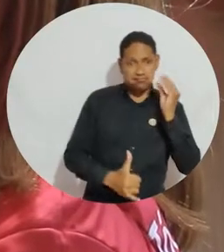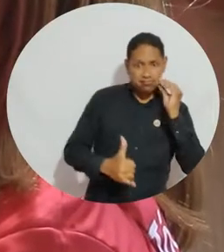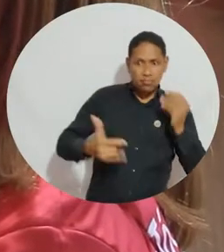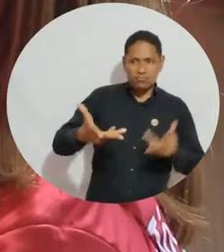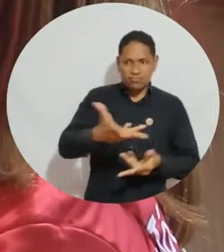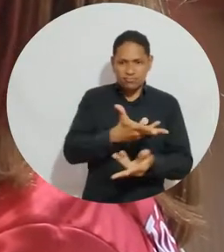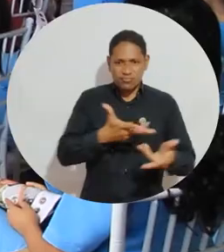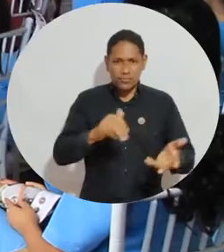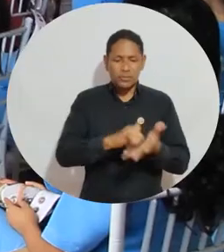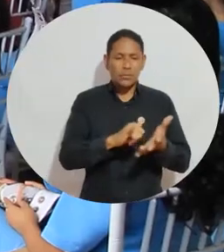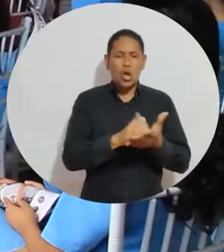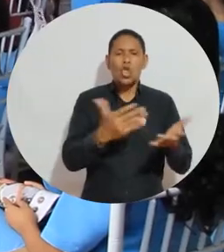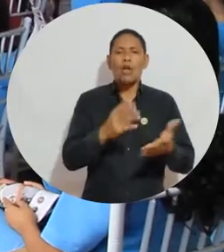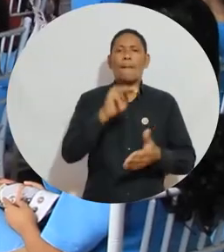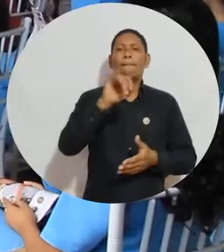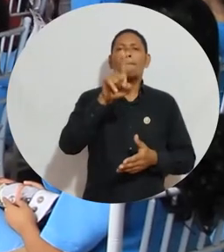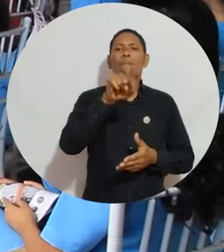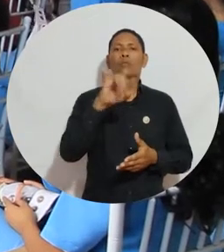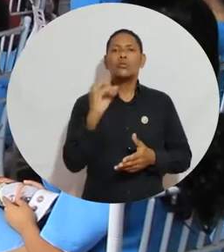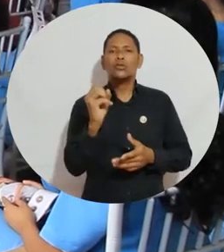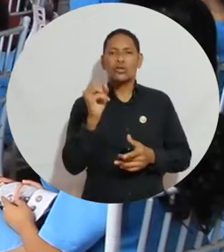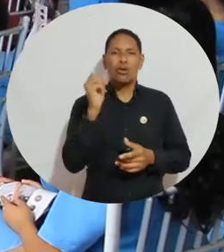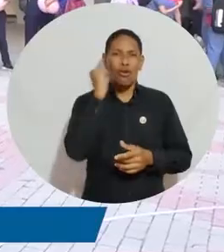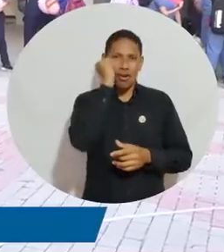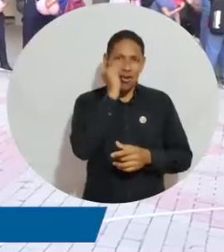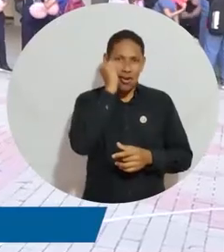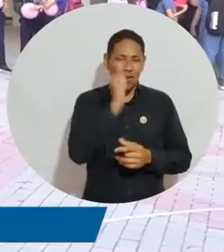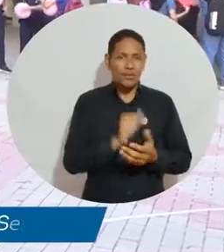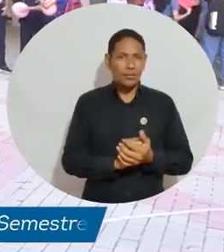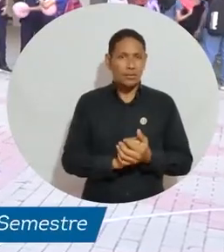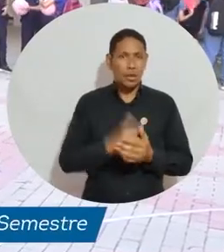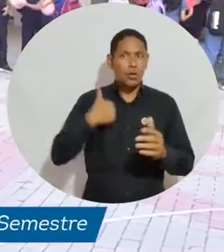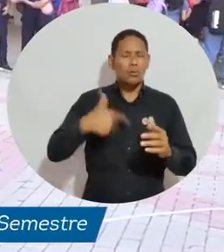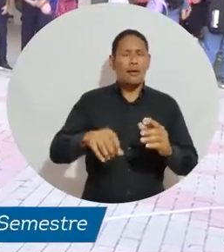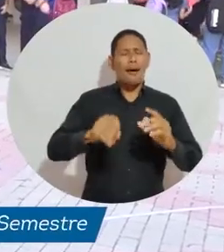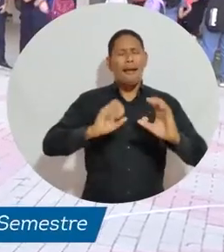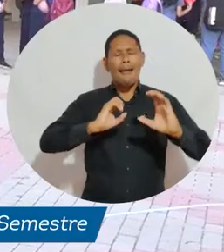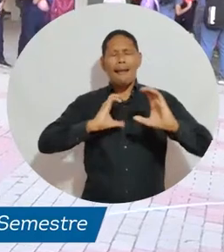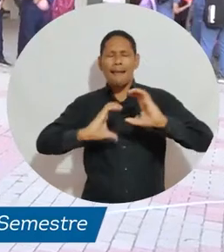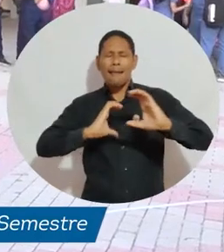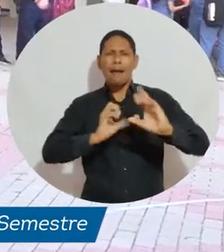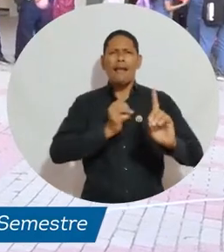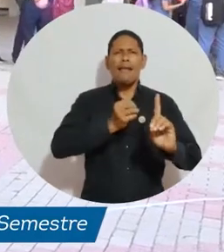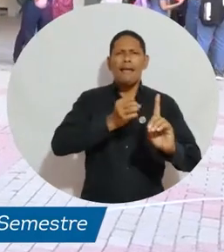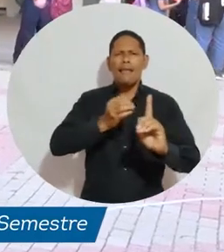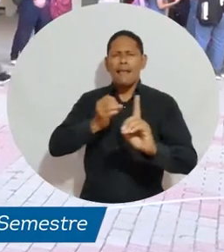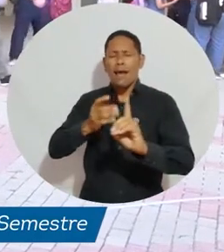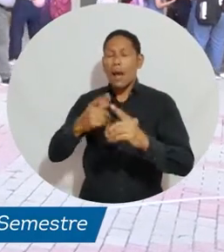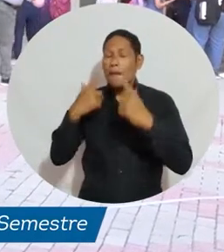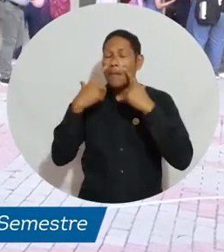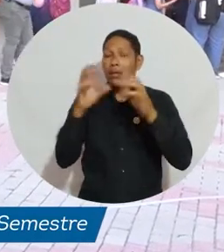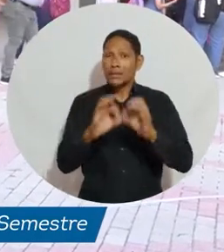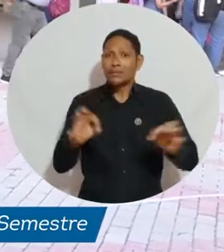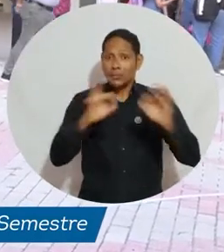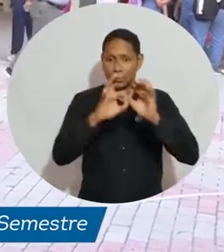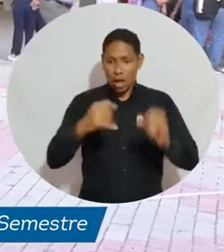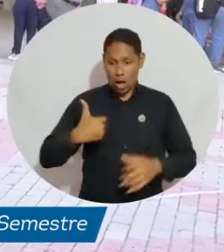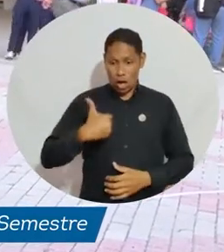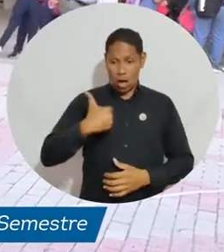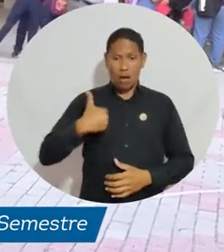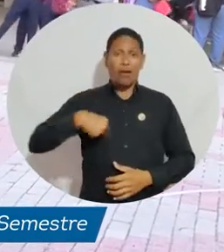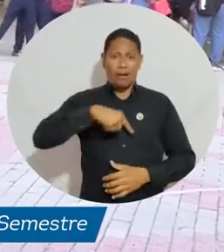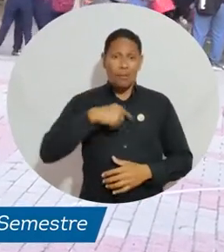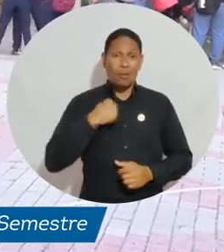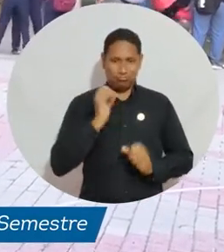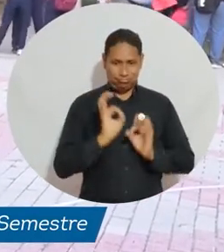expertos invitados al CET Museo Rosa. Fue una charla bastante buena para nosotras las mujeres, más que todo nosotras las jóvenes, para